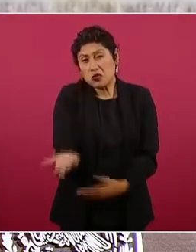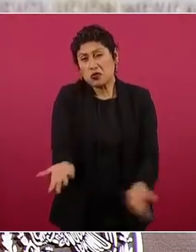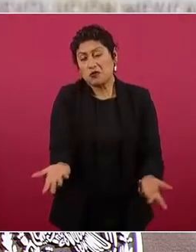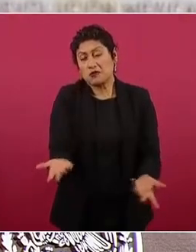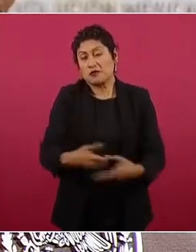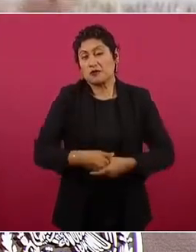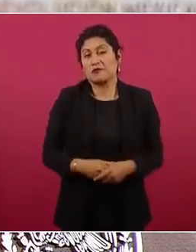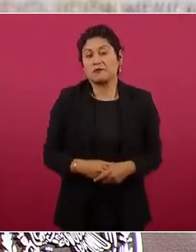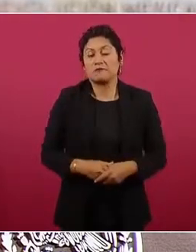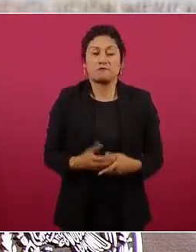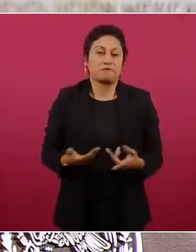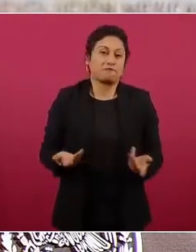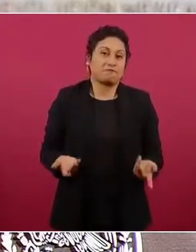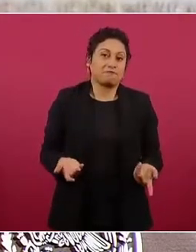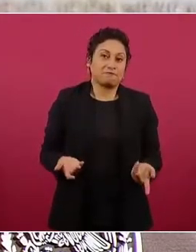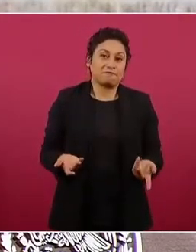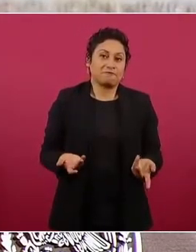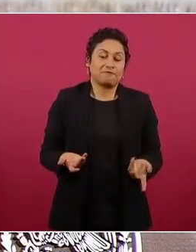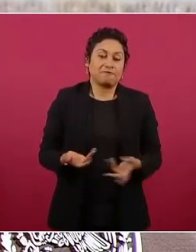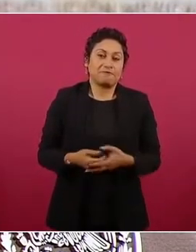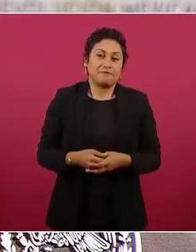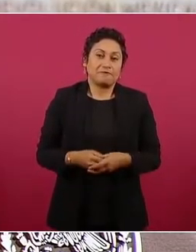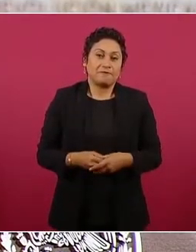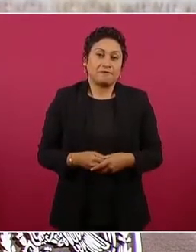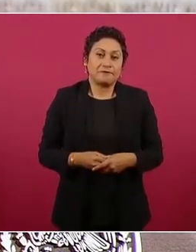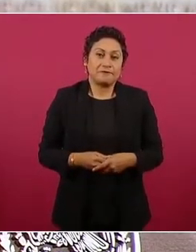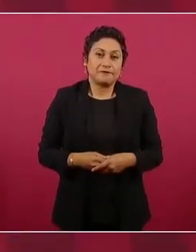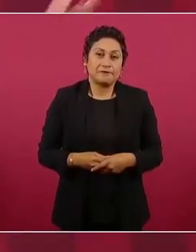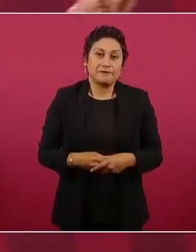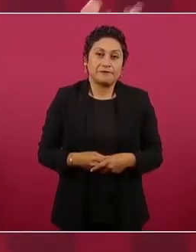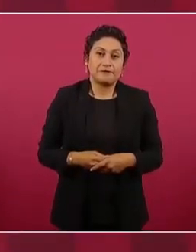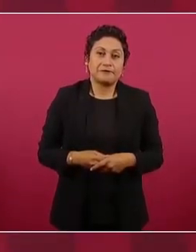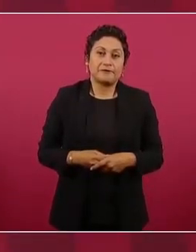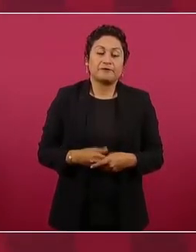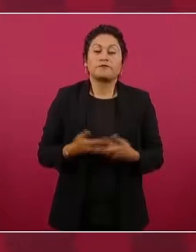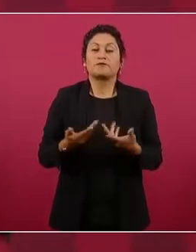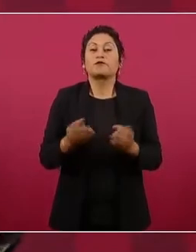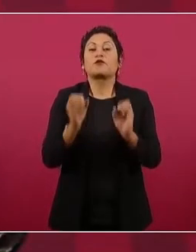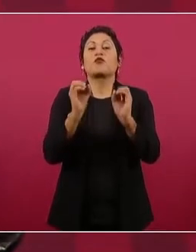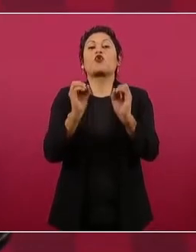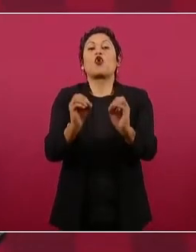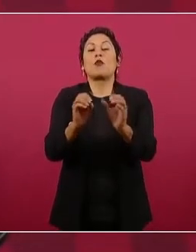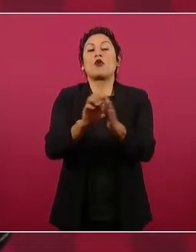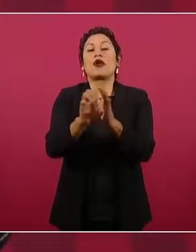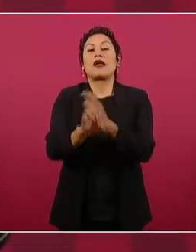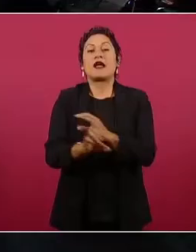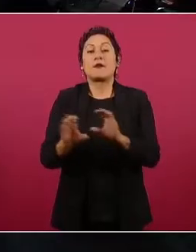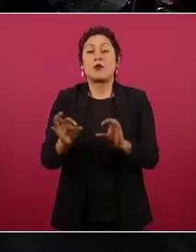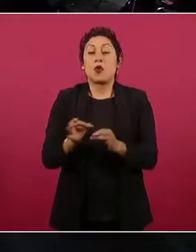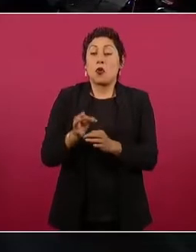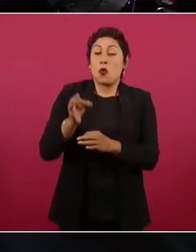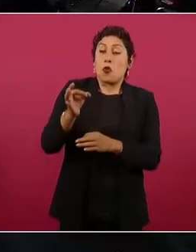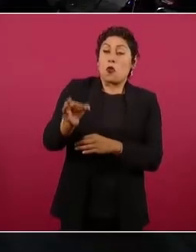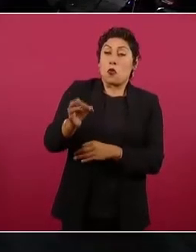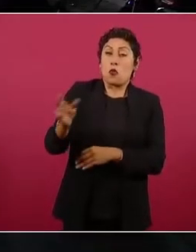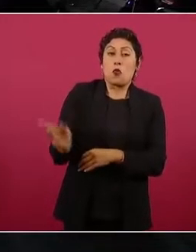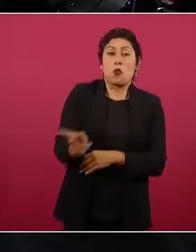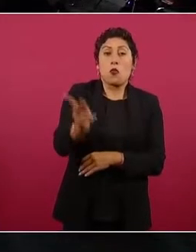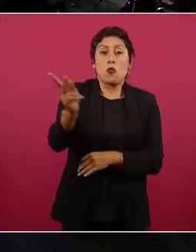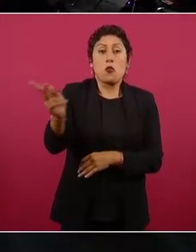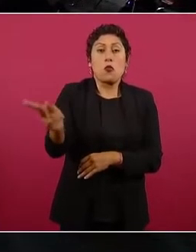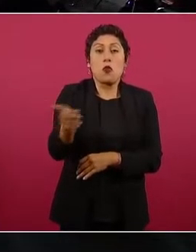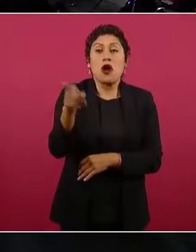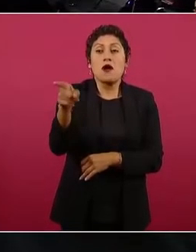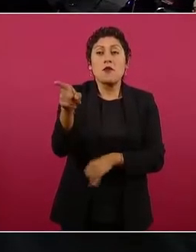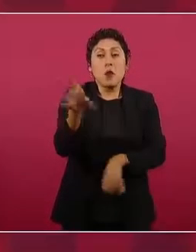¿Cuándo iba a tener energía eléctrica un pueblo si no hubiese tomado